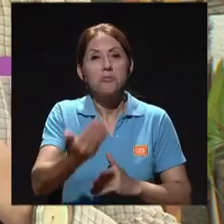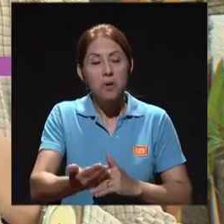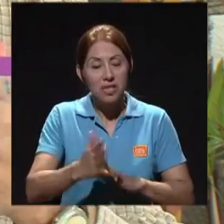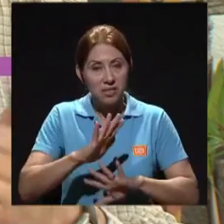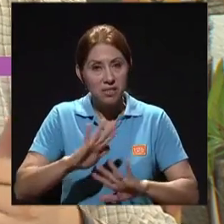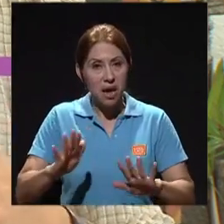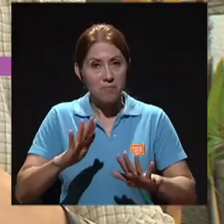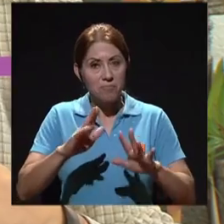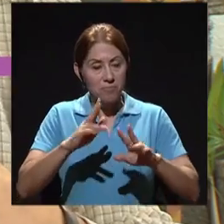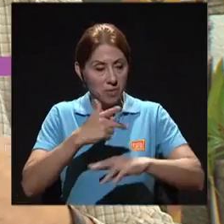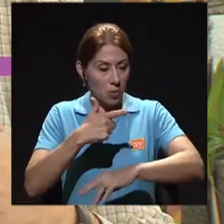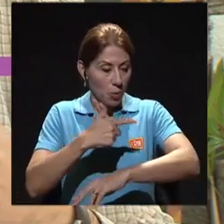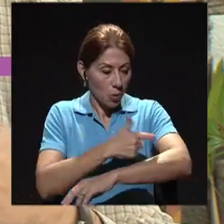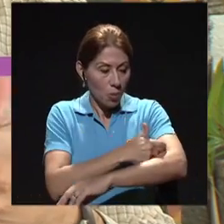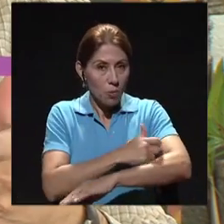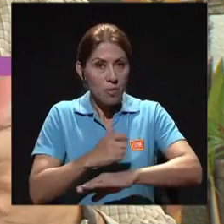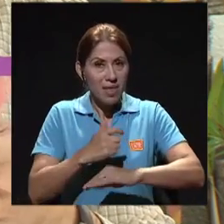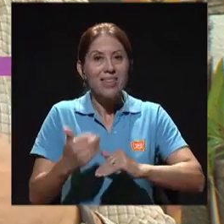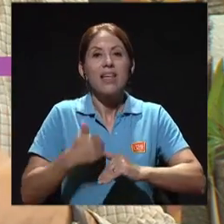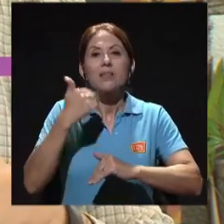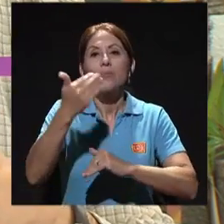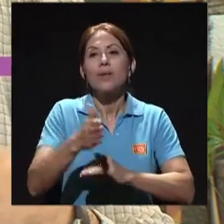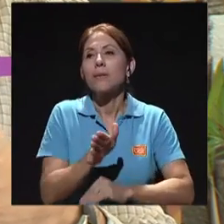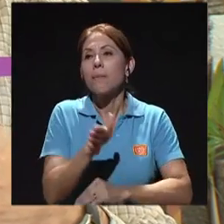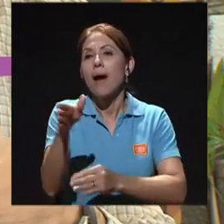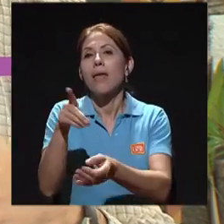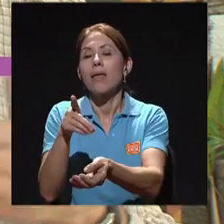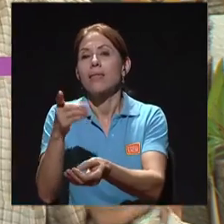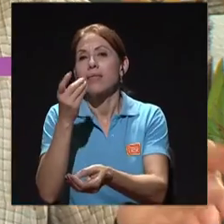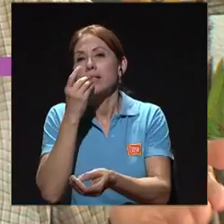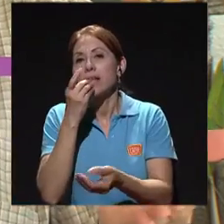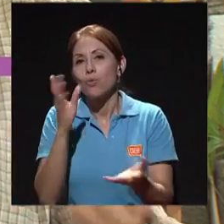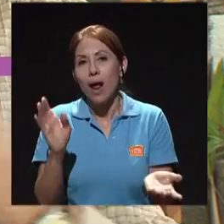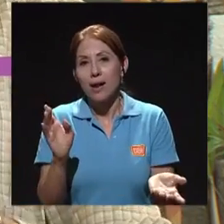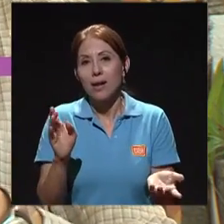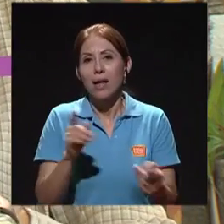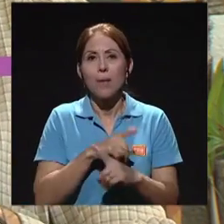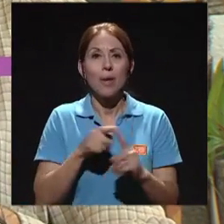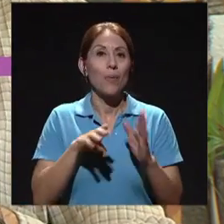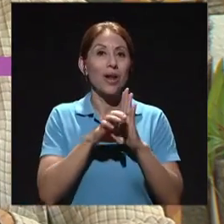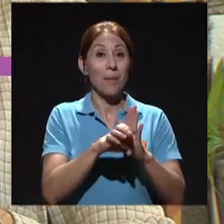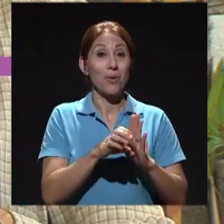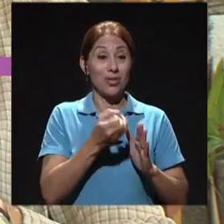persona va a desayunar, porque qué complicado que vaya y que se ocupa ayuna.